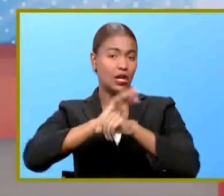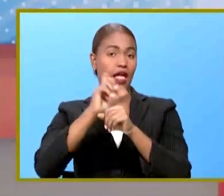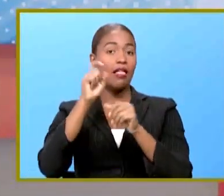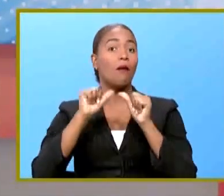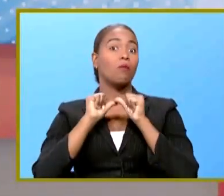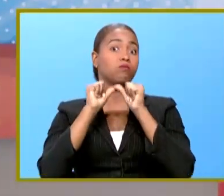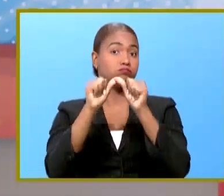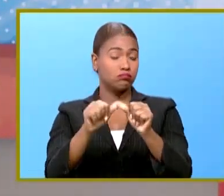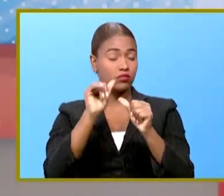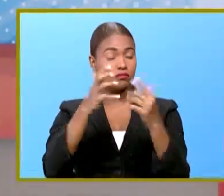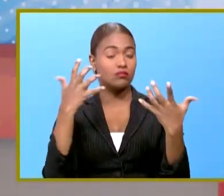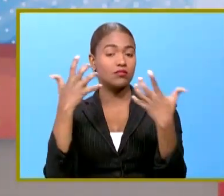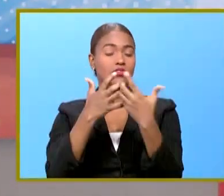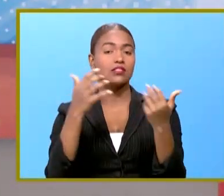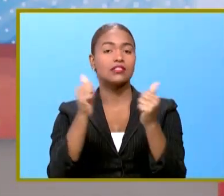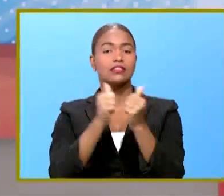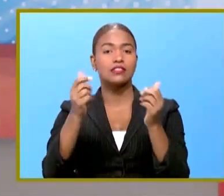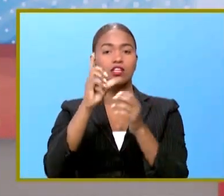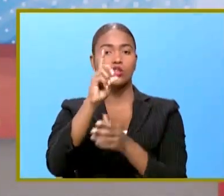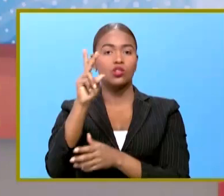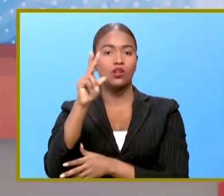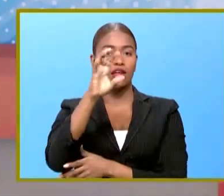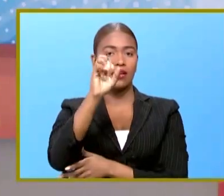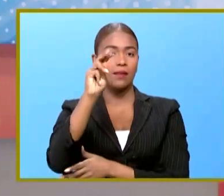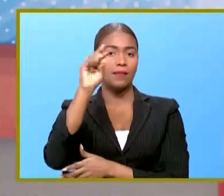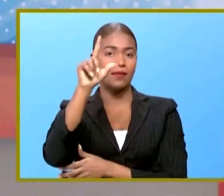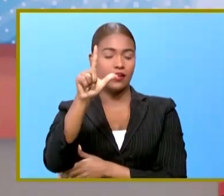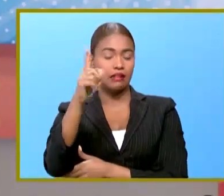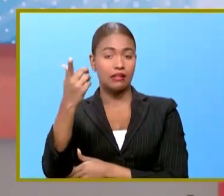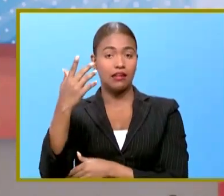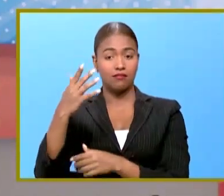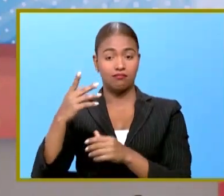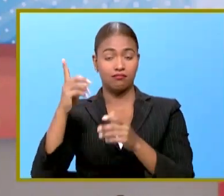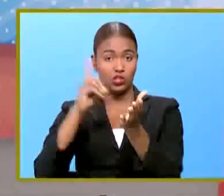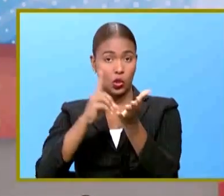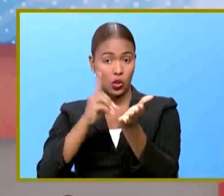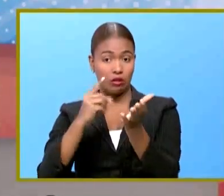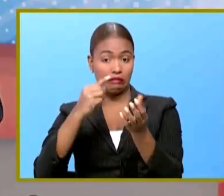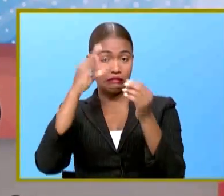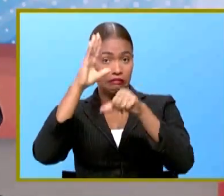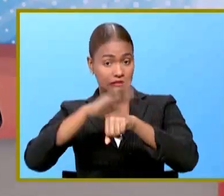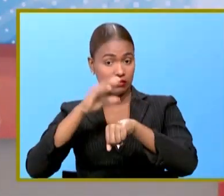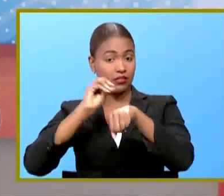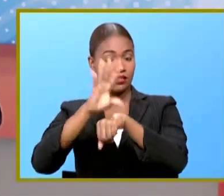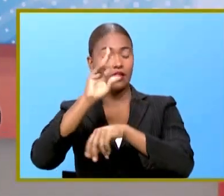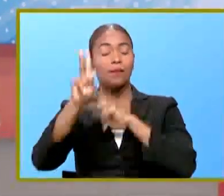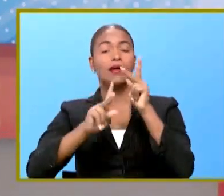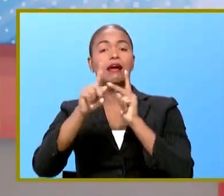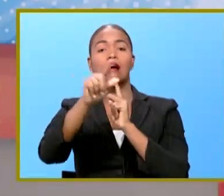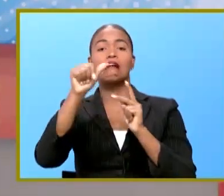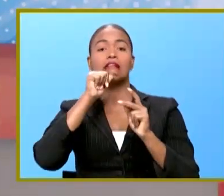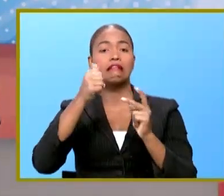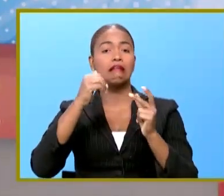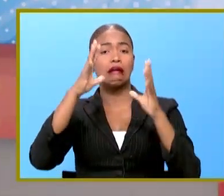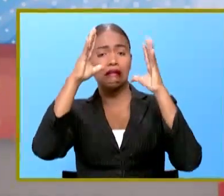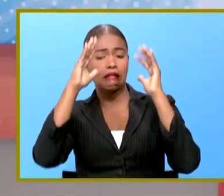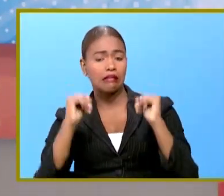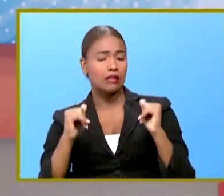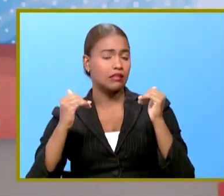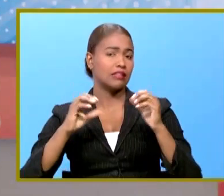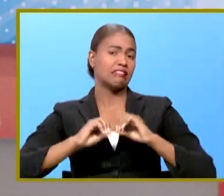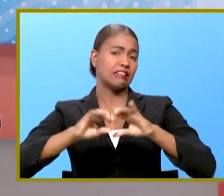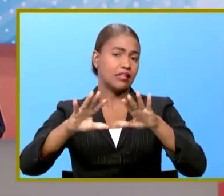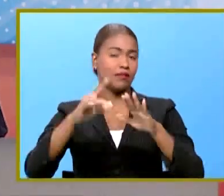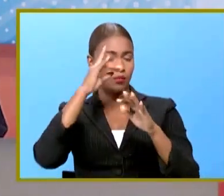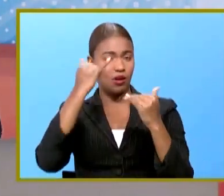continuar esto de acuerdo al doctor Emil Jorge Manzur neumólogo llamó a las personas a no bajar la guardia frente